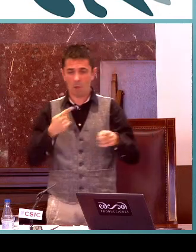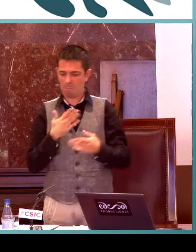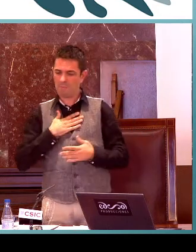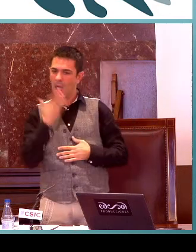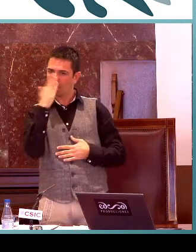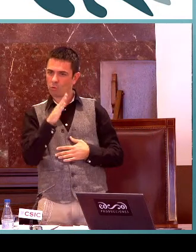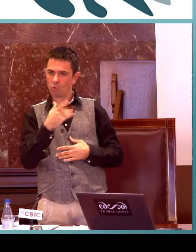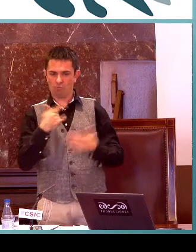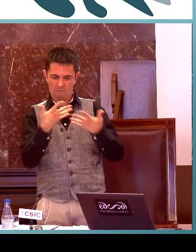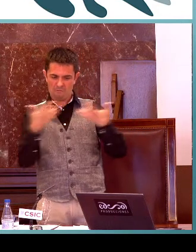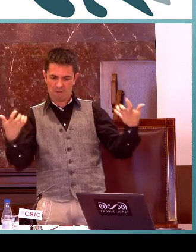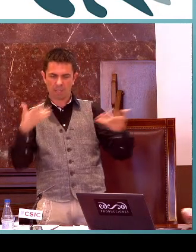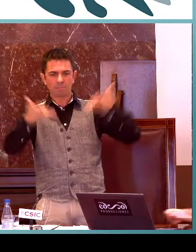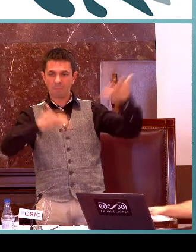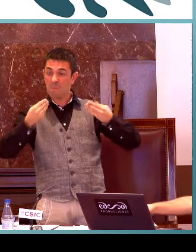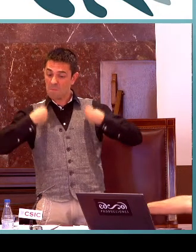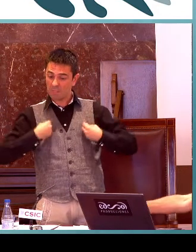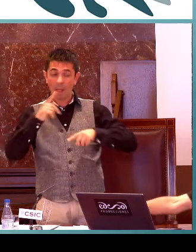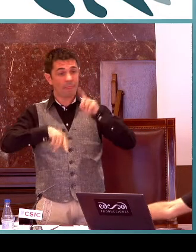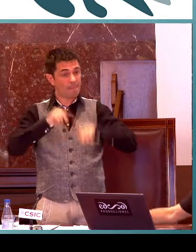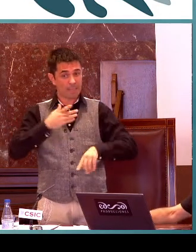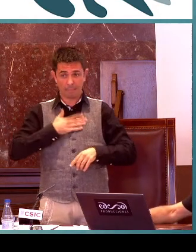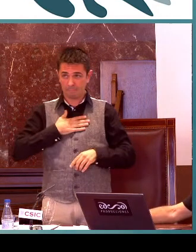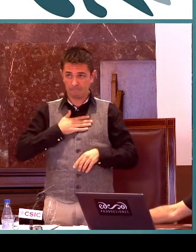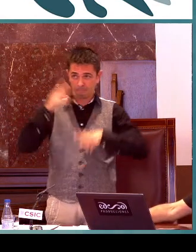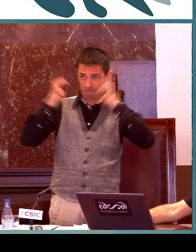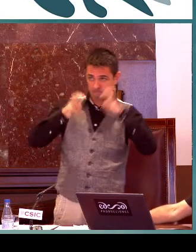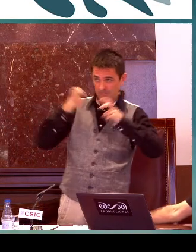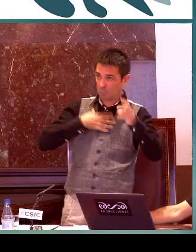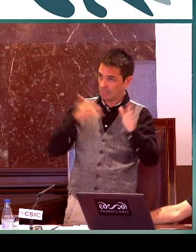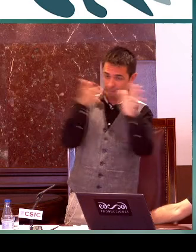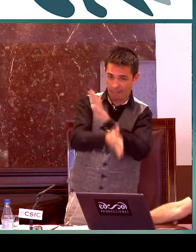funciones dependiendo de la actitud o del texto.